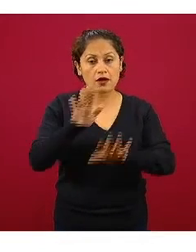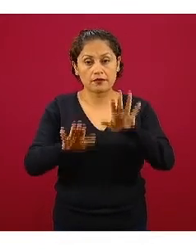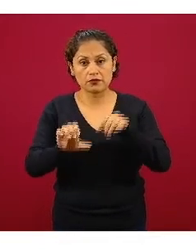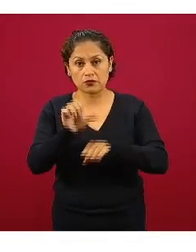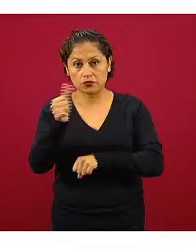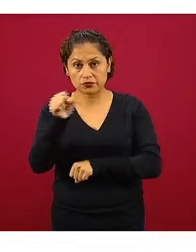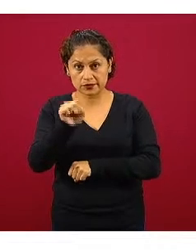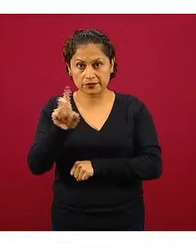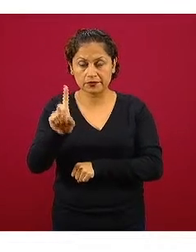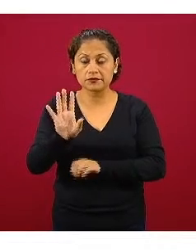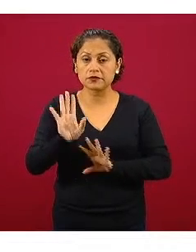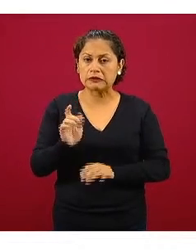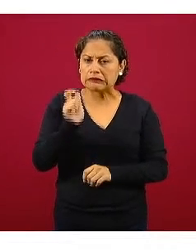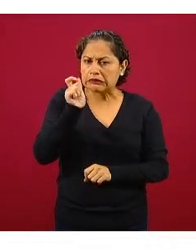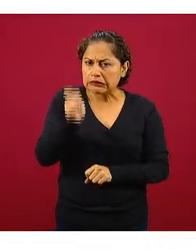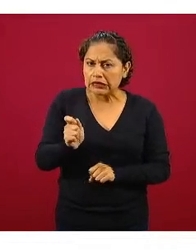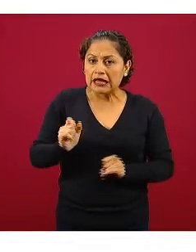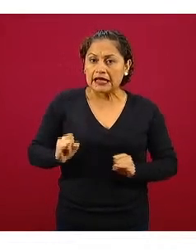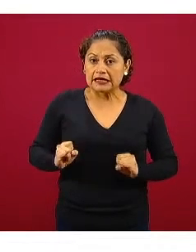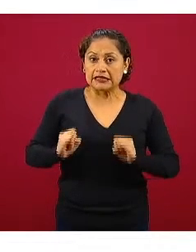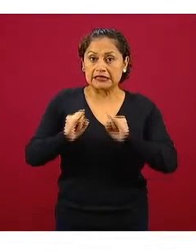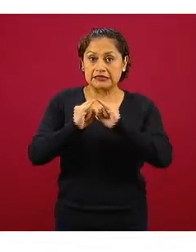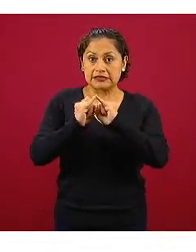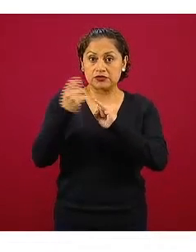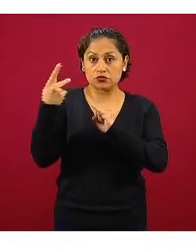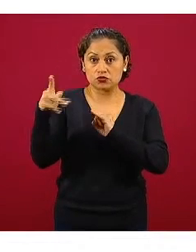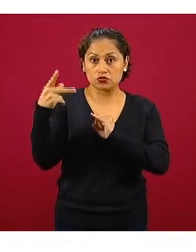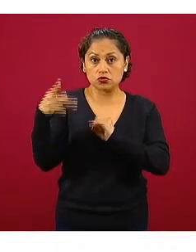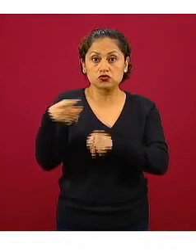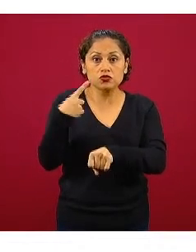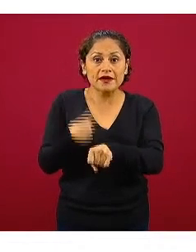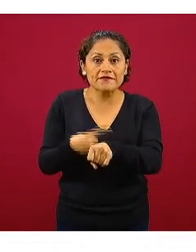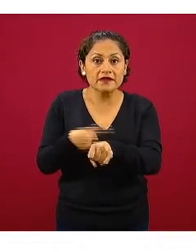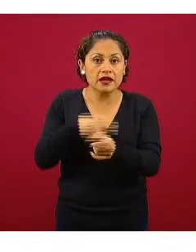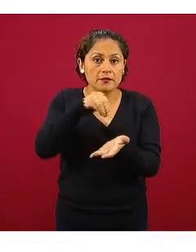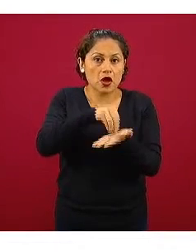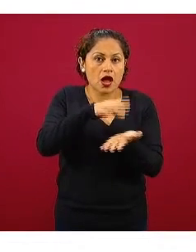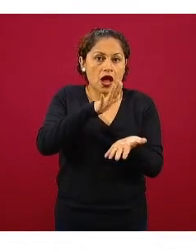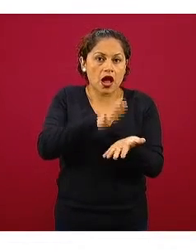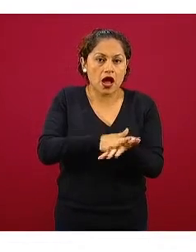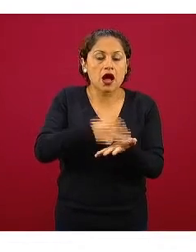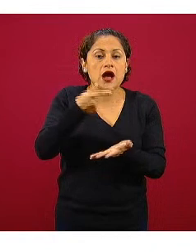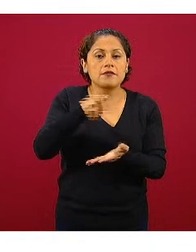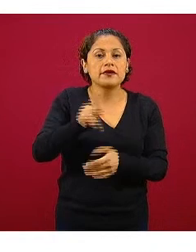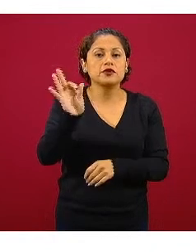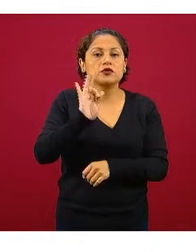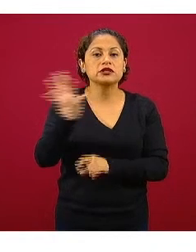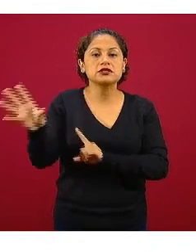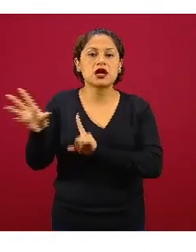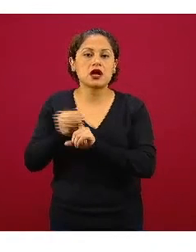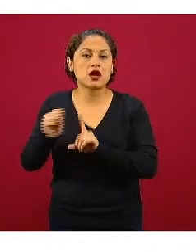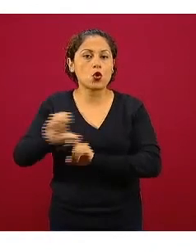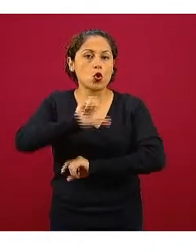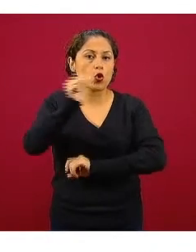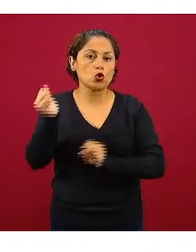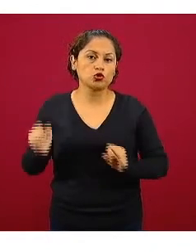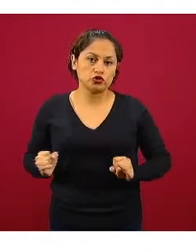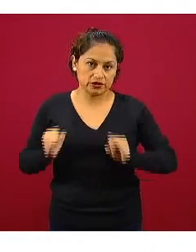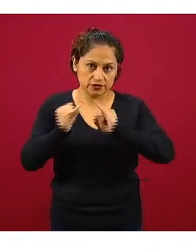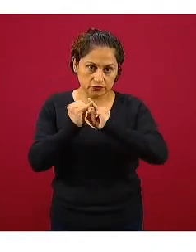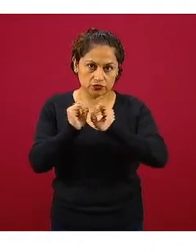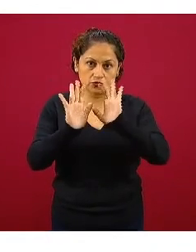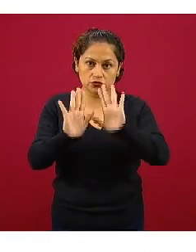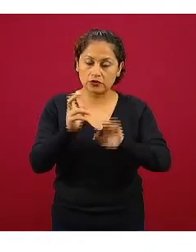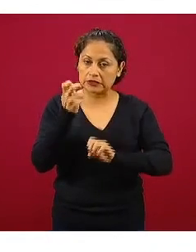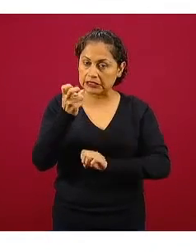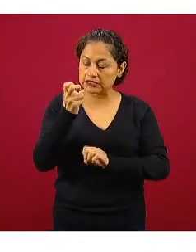institución por la que están identificados es la institución donde se infectaron ni tampoco debe interpretarse quiero dejarlo